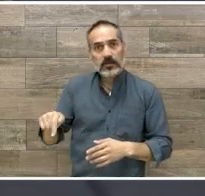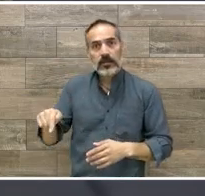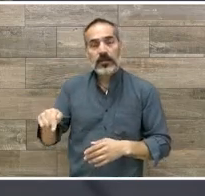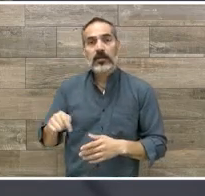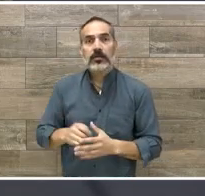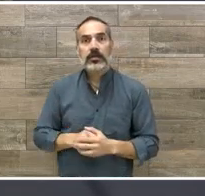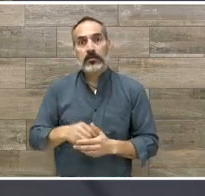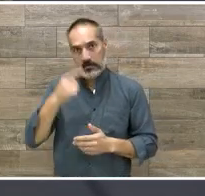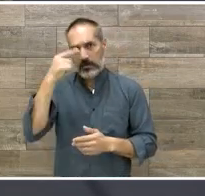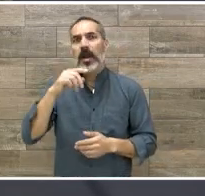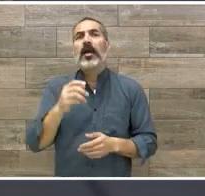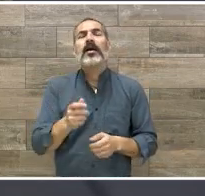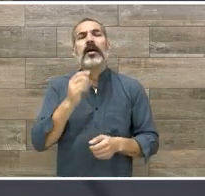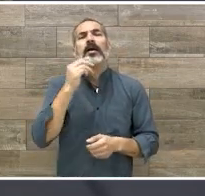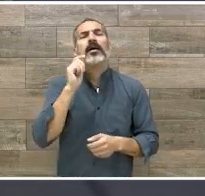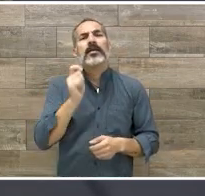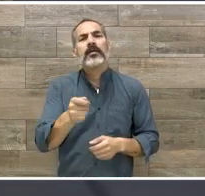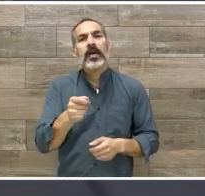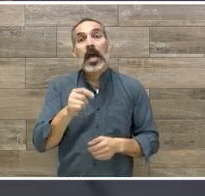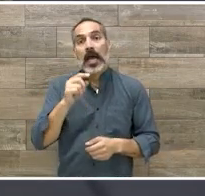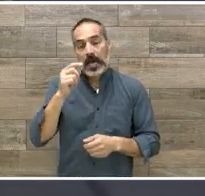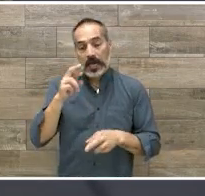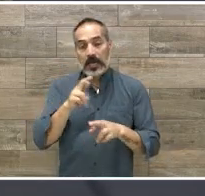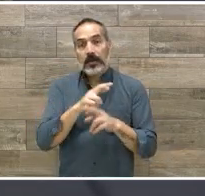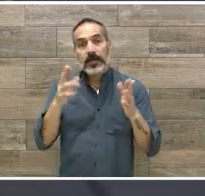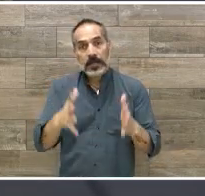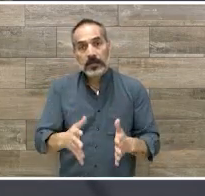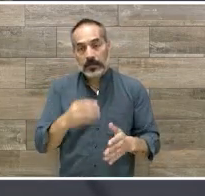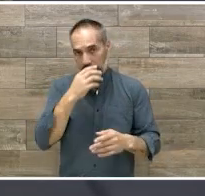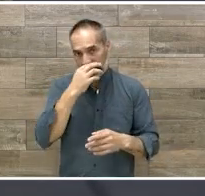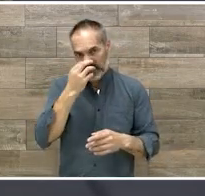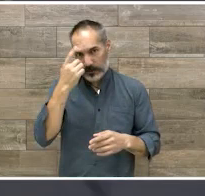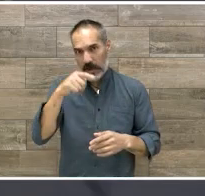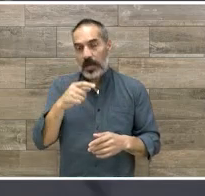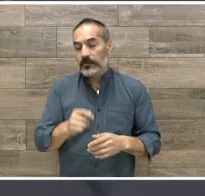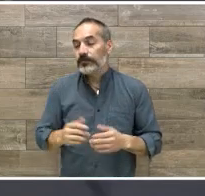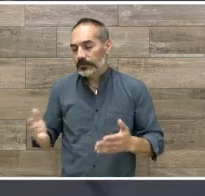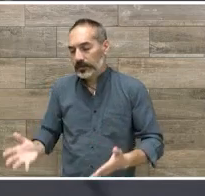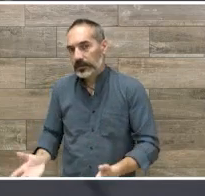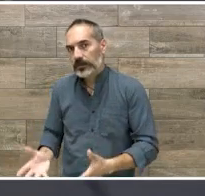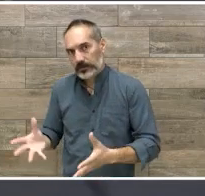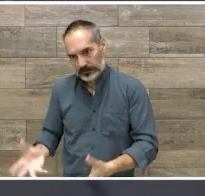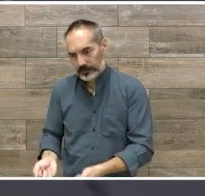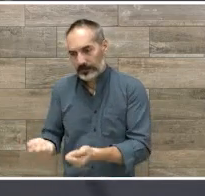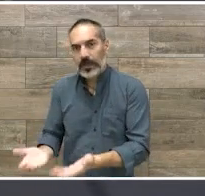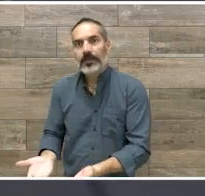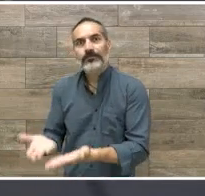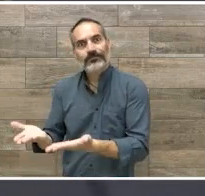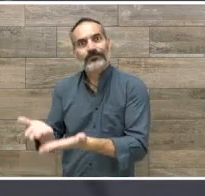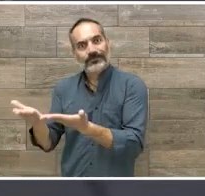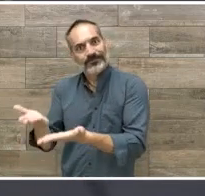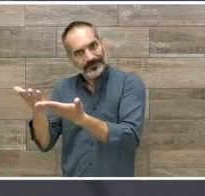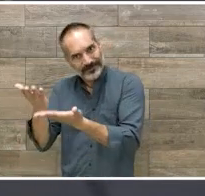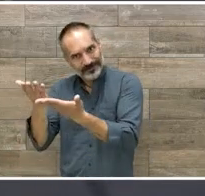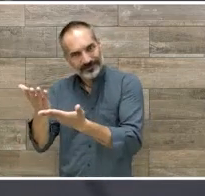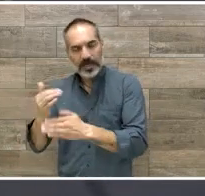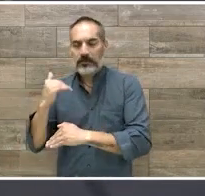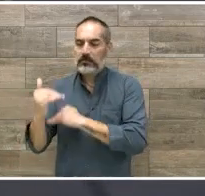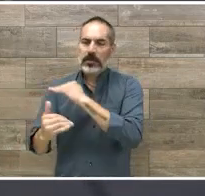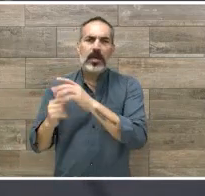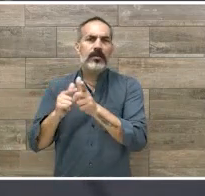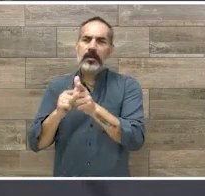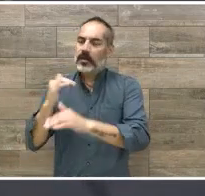recuperar lo que se perdió en ese tiempo que había ganado ciertas competencias y después poder